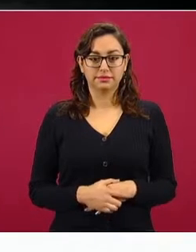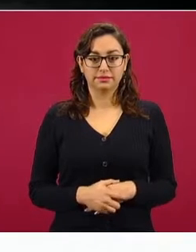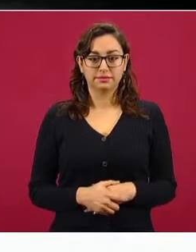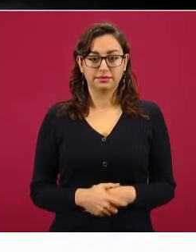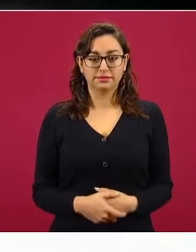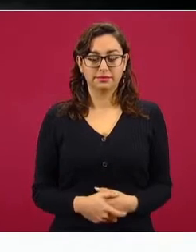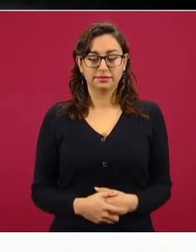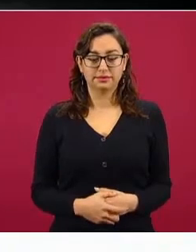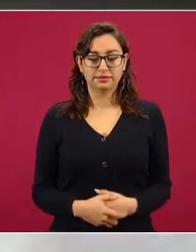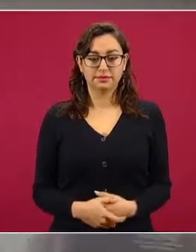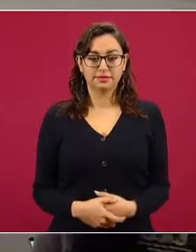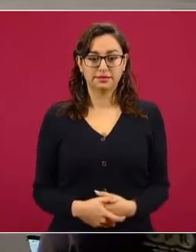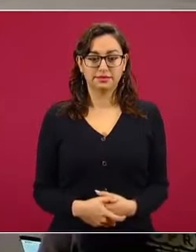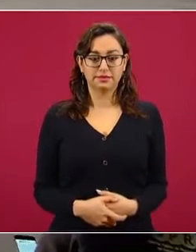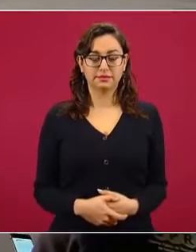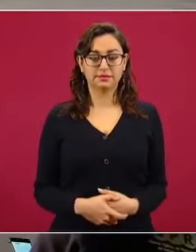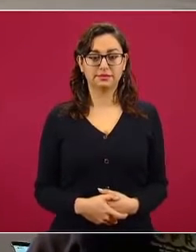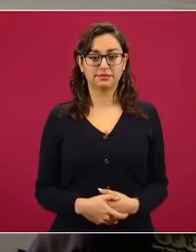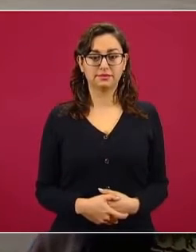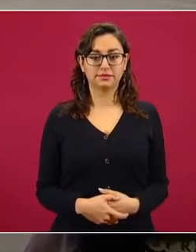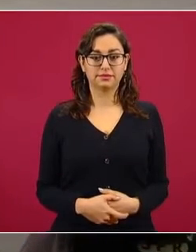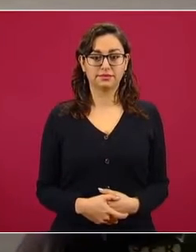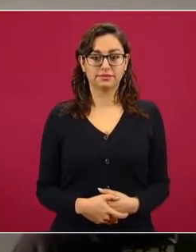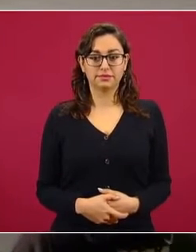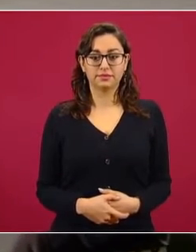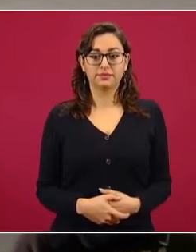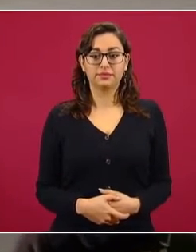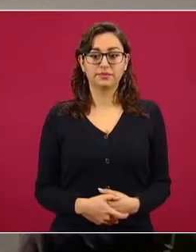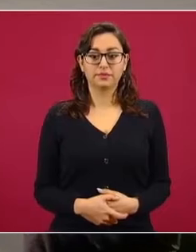Nada más ahí.